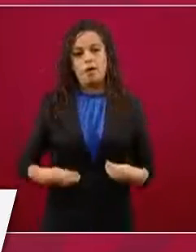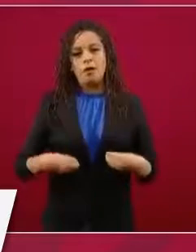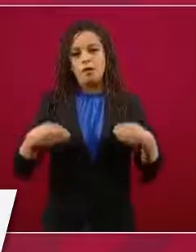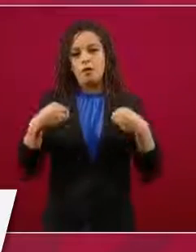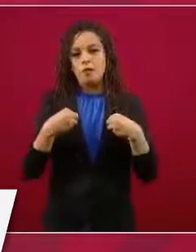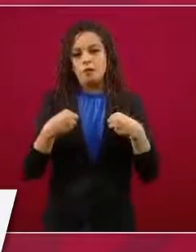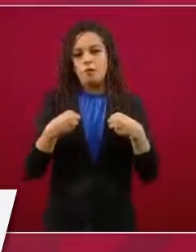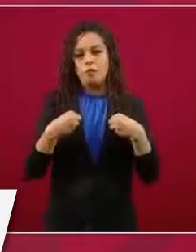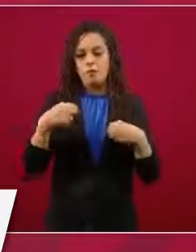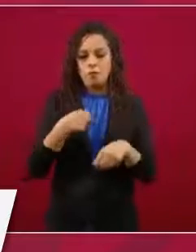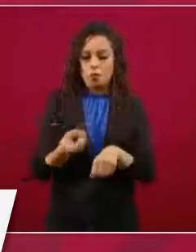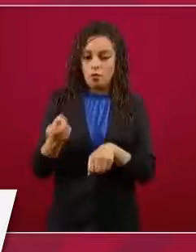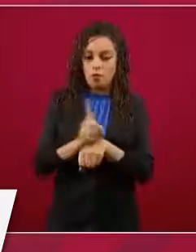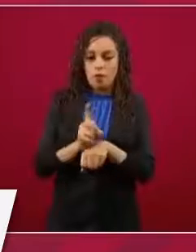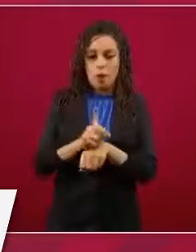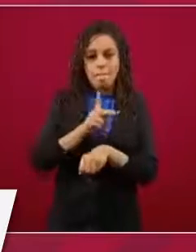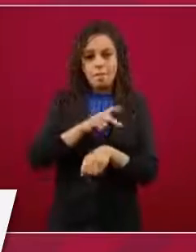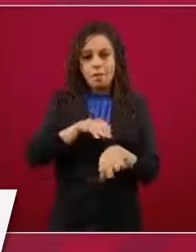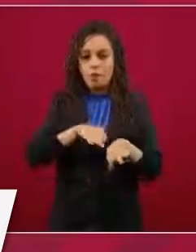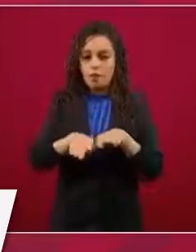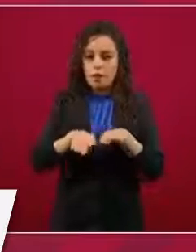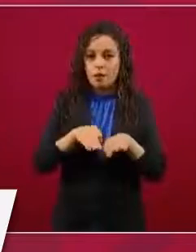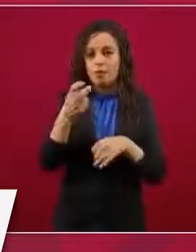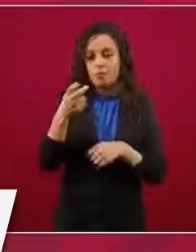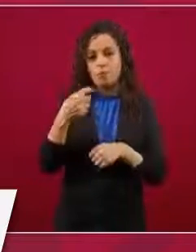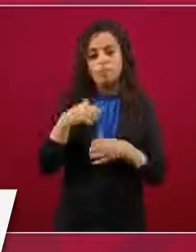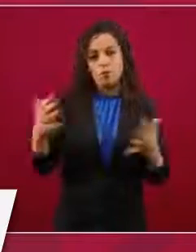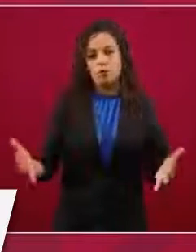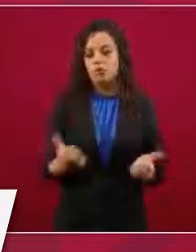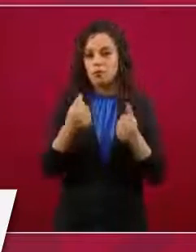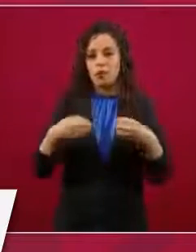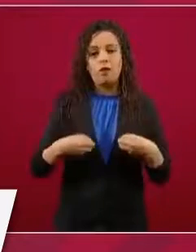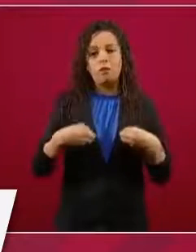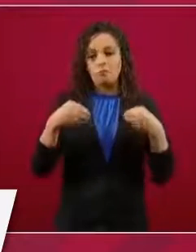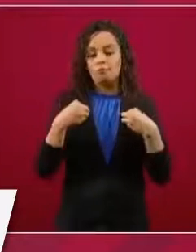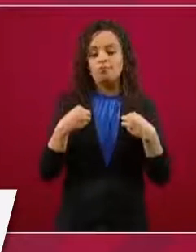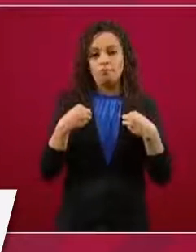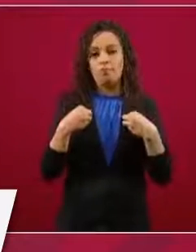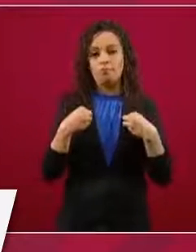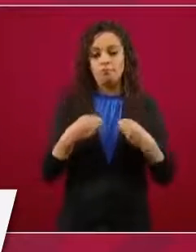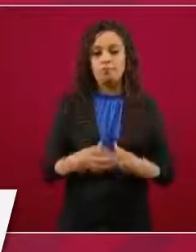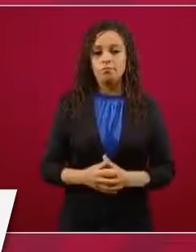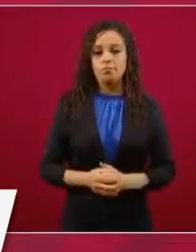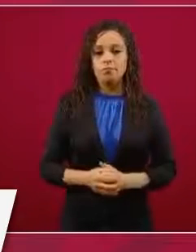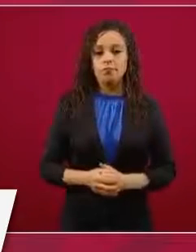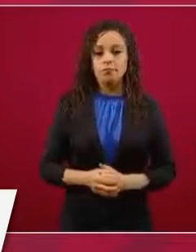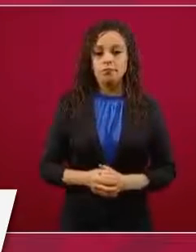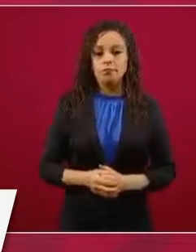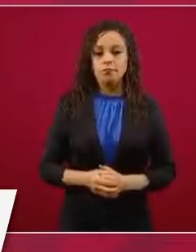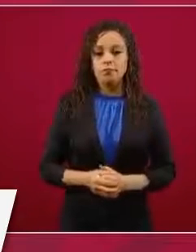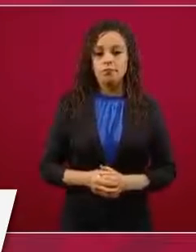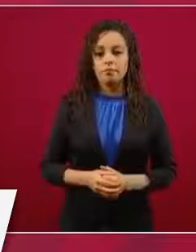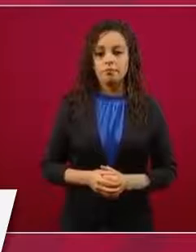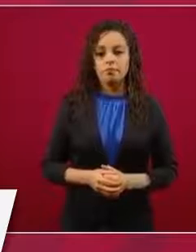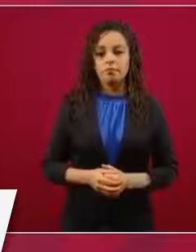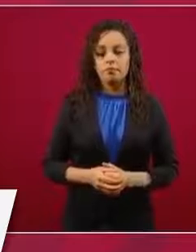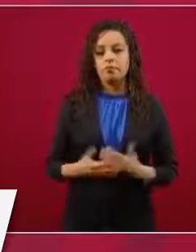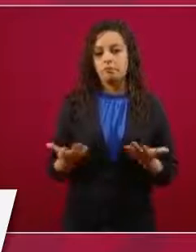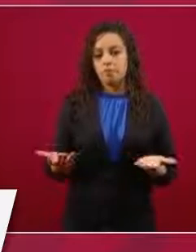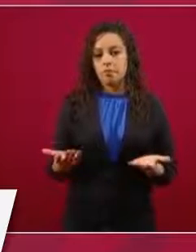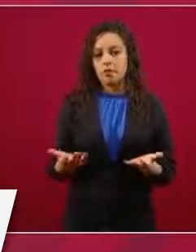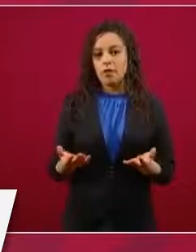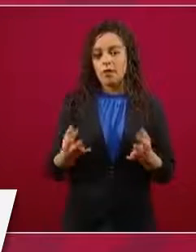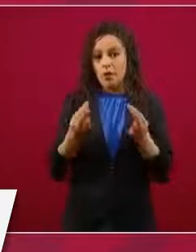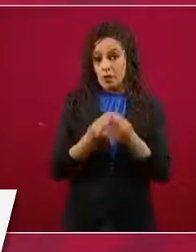salvar vidas. Y el tercero es un elemento quizá más particular, pero que no deja de ser importante, la